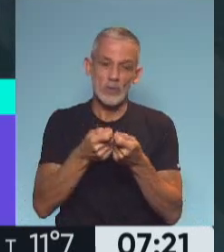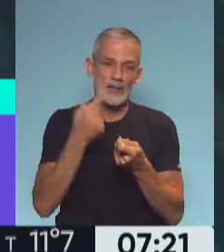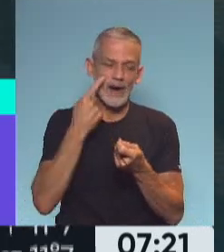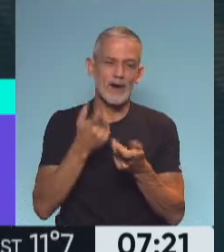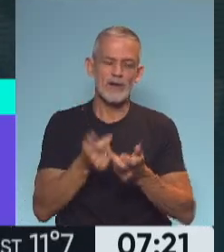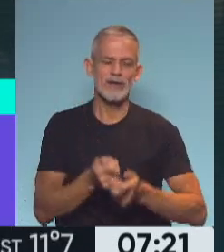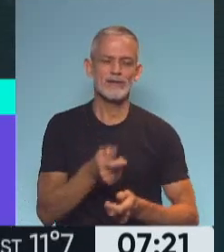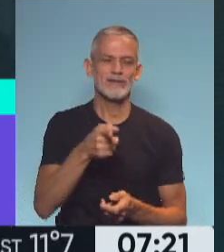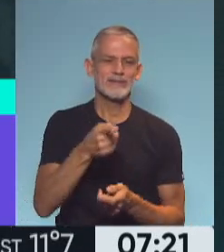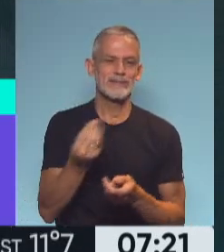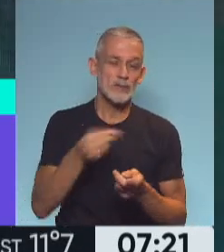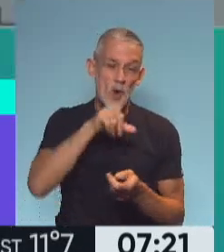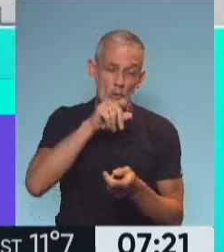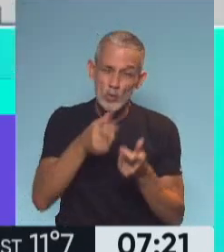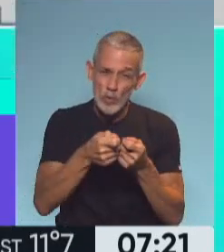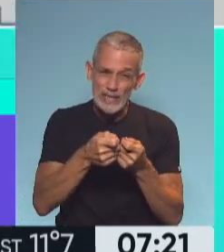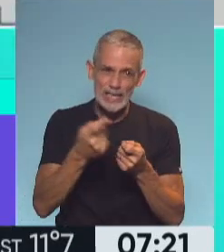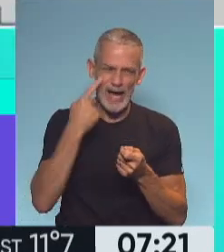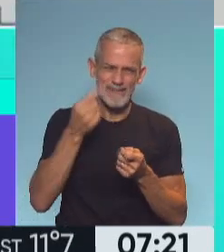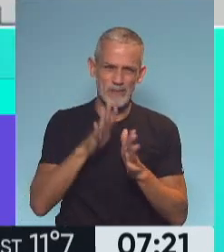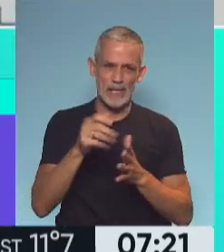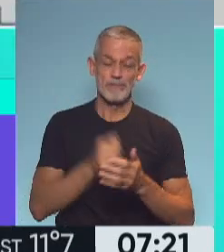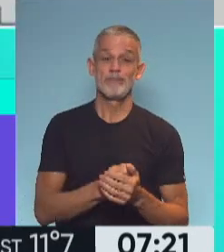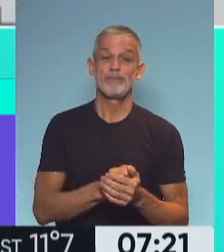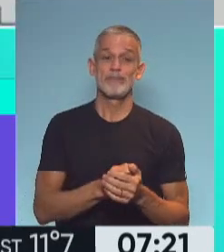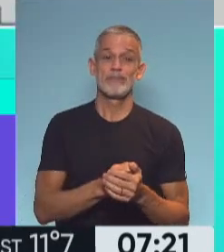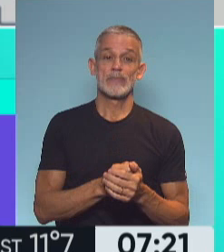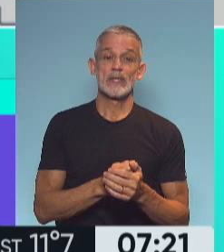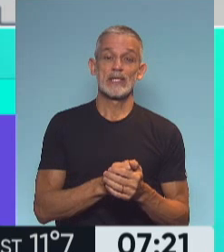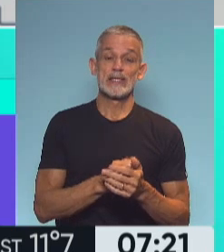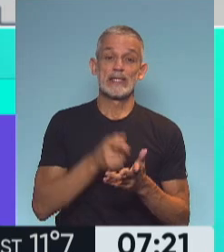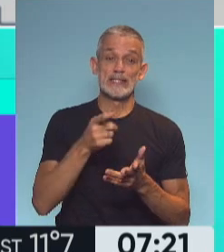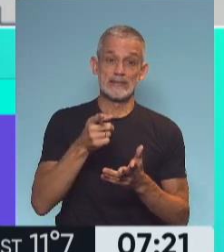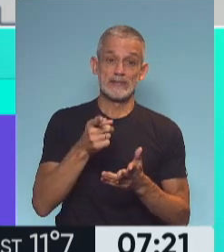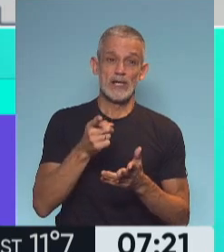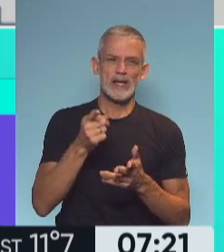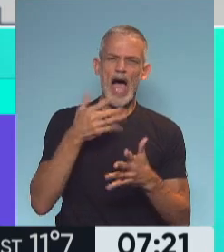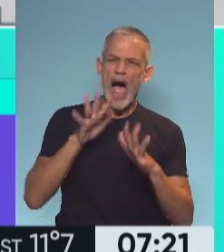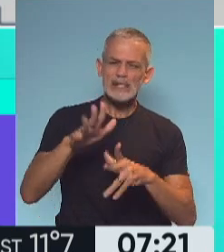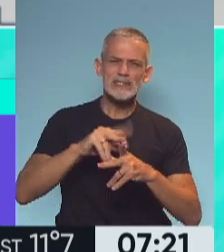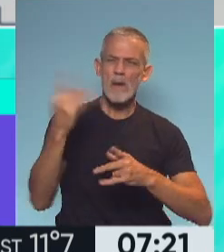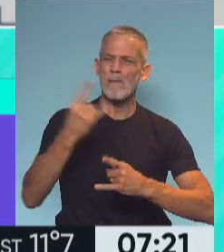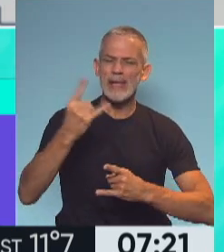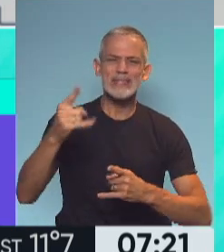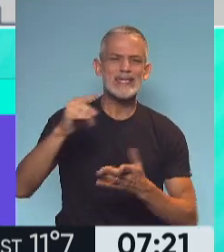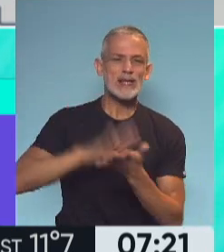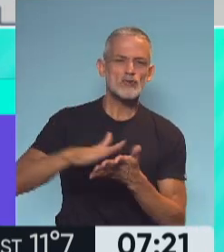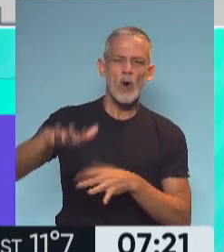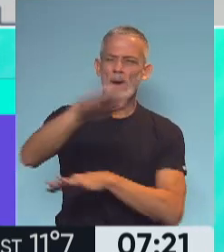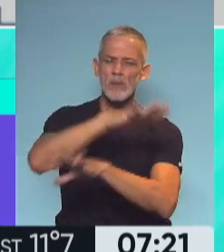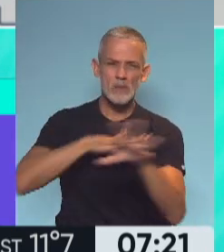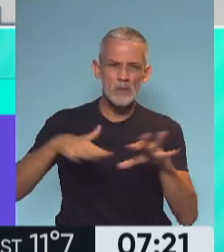través de Twitter. Estamos repasando ya. Ahí está, ahí lo tenemos. Frente a las mentiras por la cual